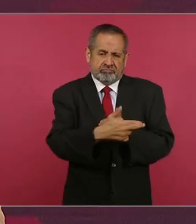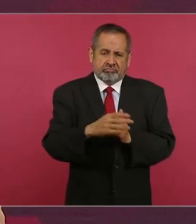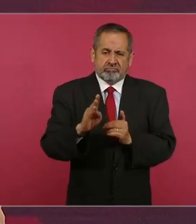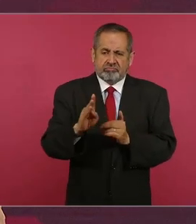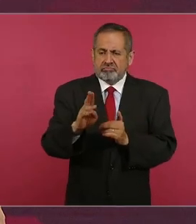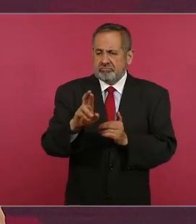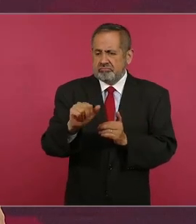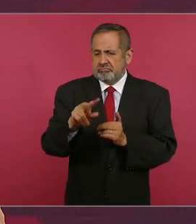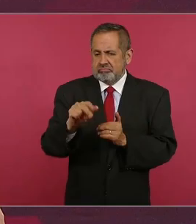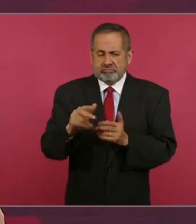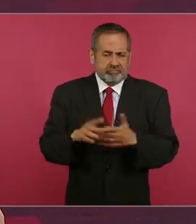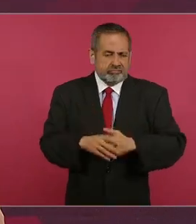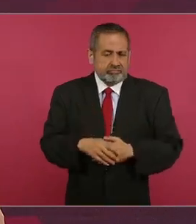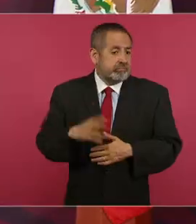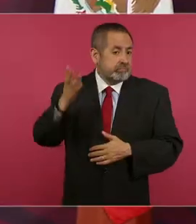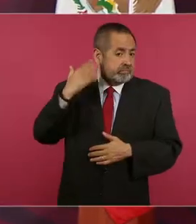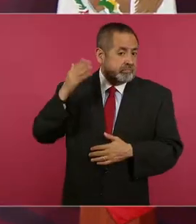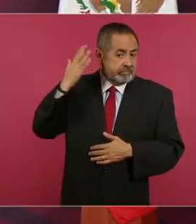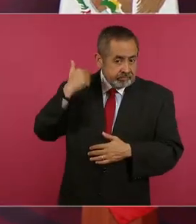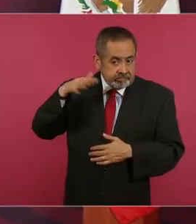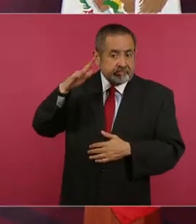Todo California,